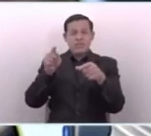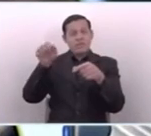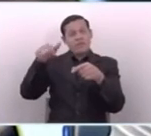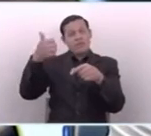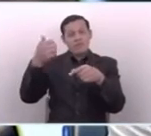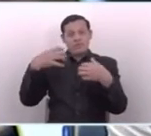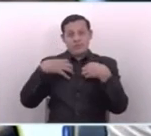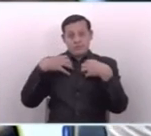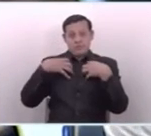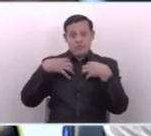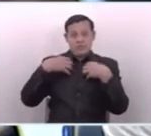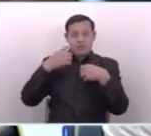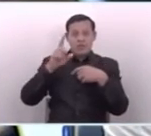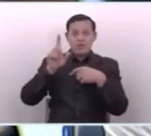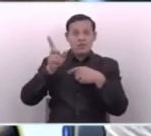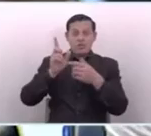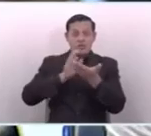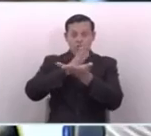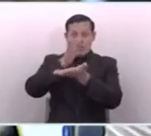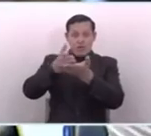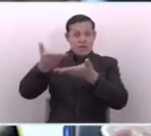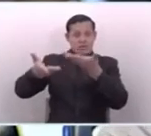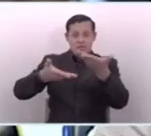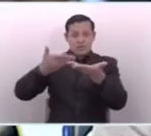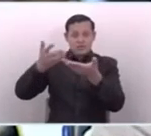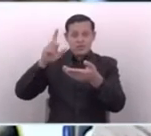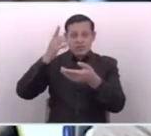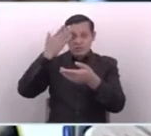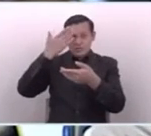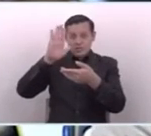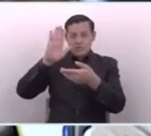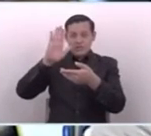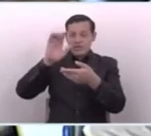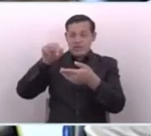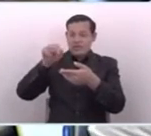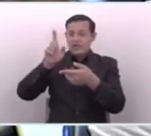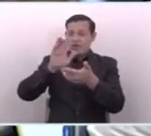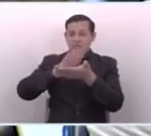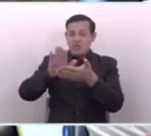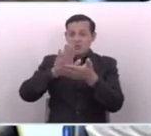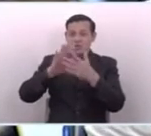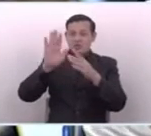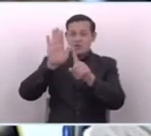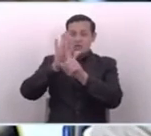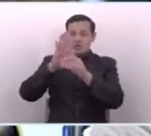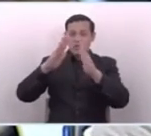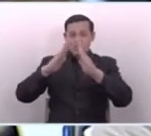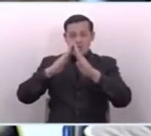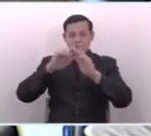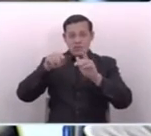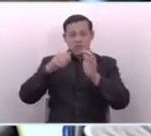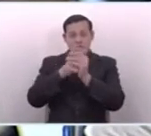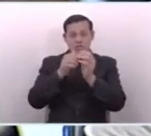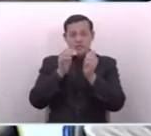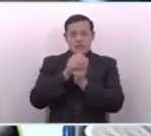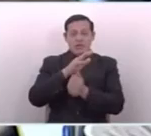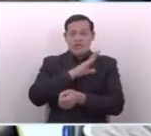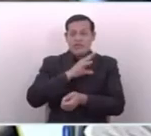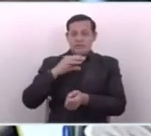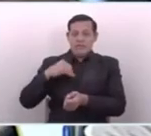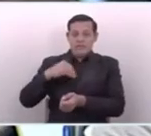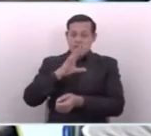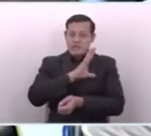país, o es que no va al mercado, no hace las compras en su casa porque este es un problema que la familia